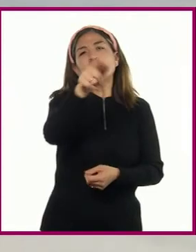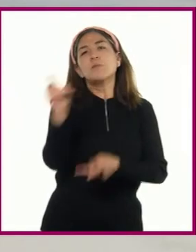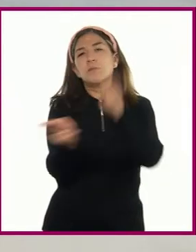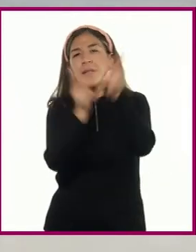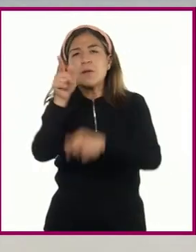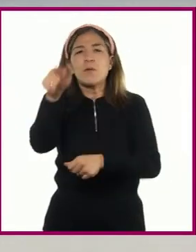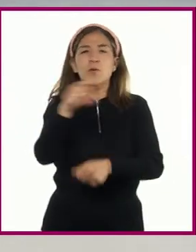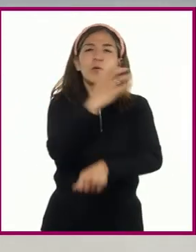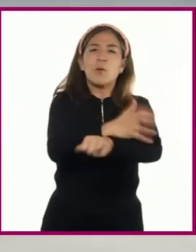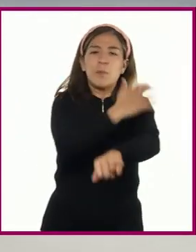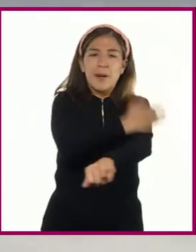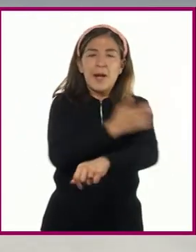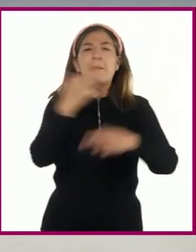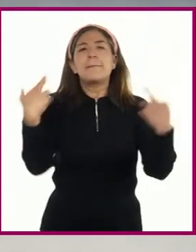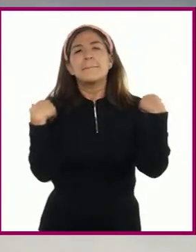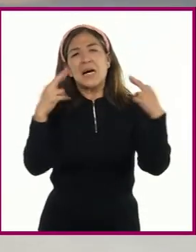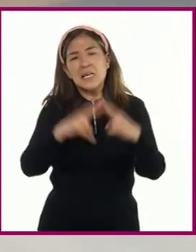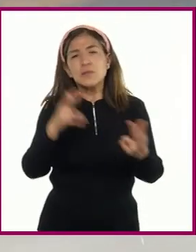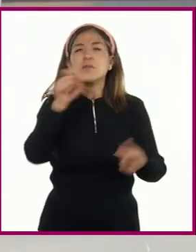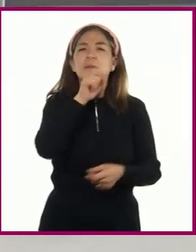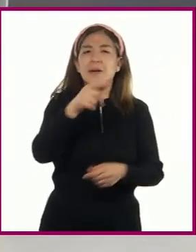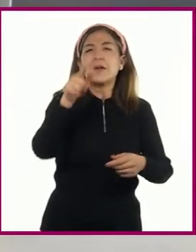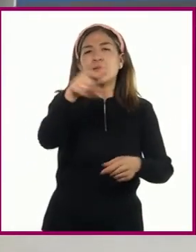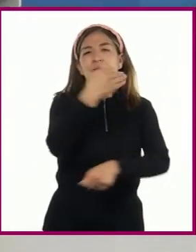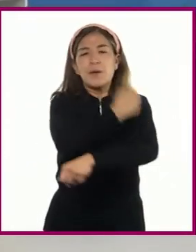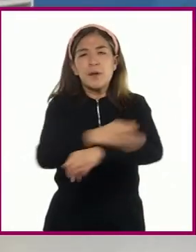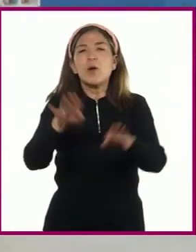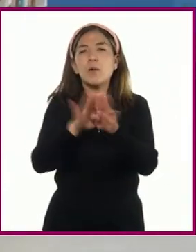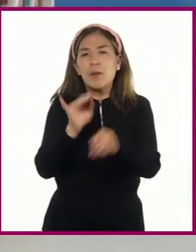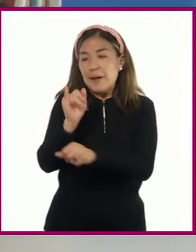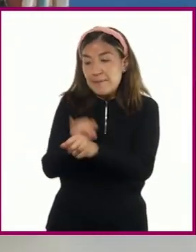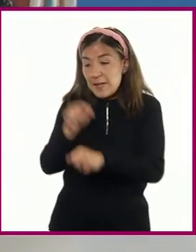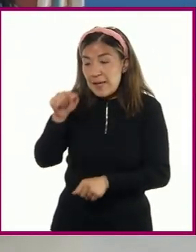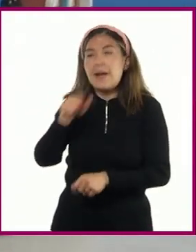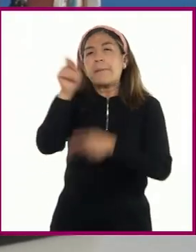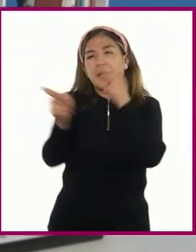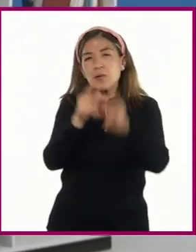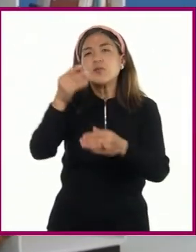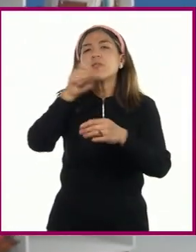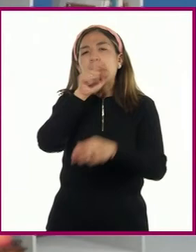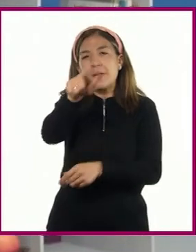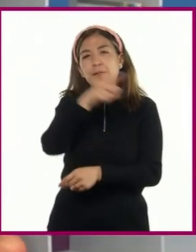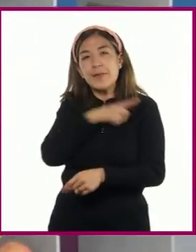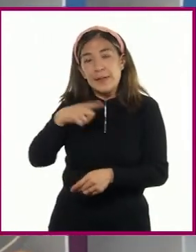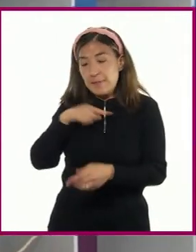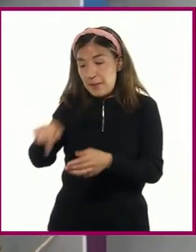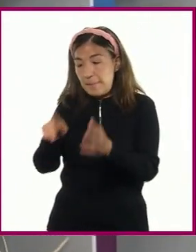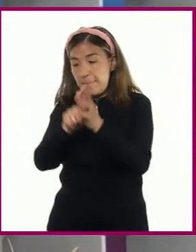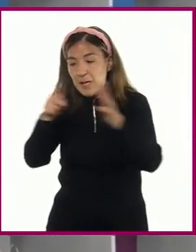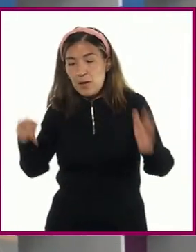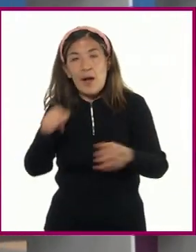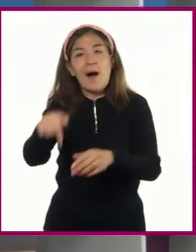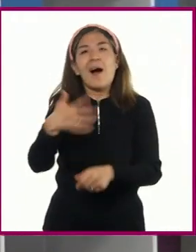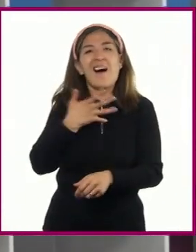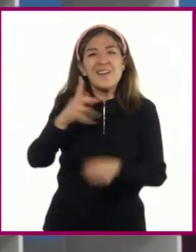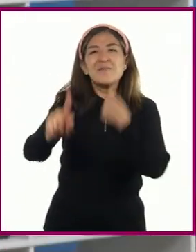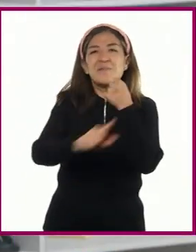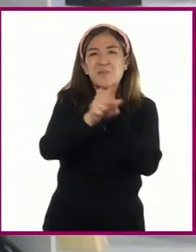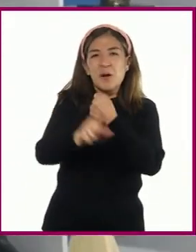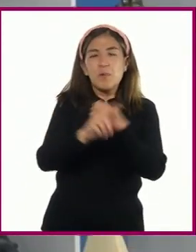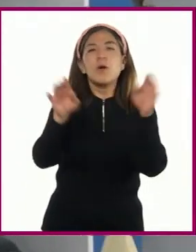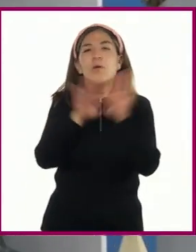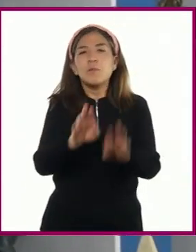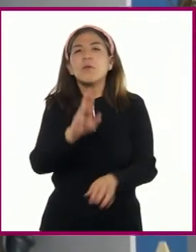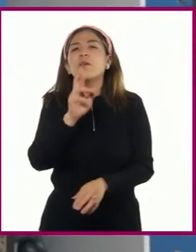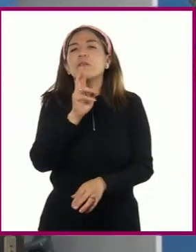en periódicos, noticieros o páginas de internet algún conflicto que haya sido resuelto o se esté resolviendo a través